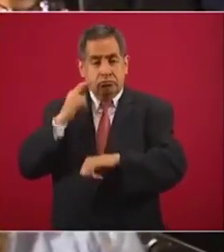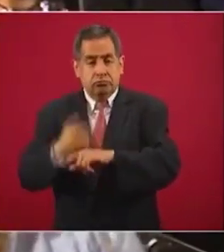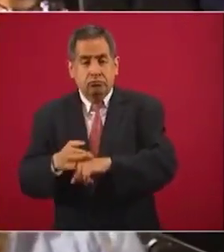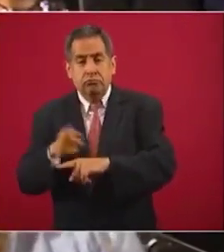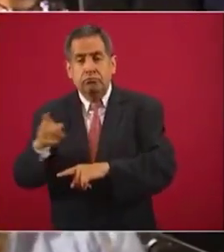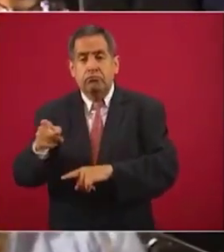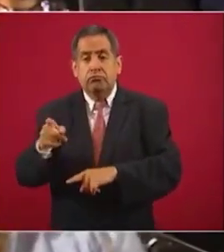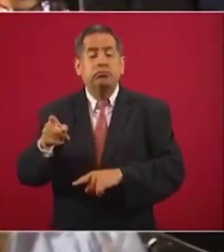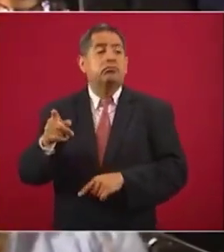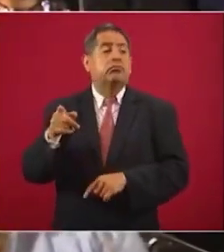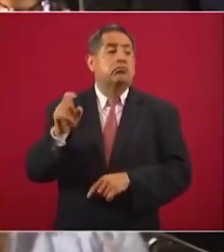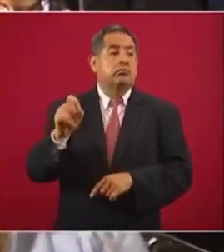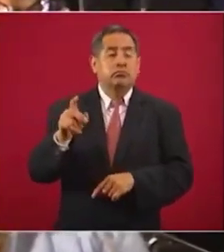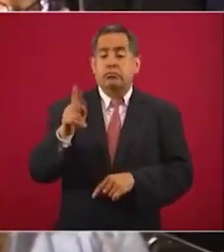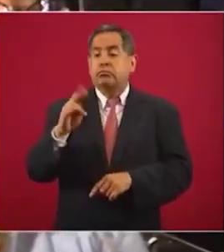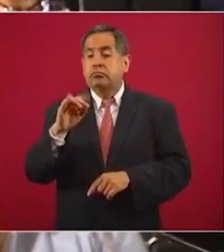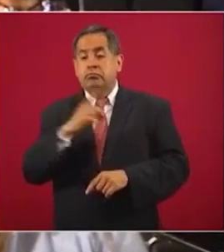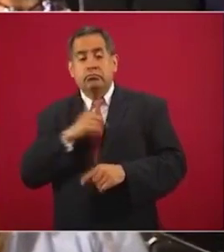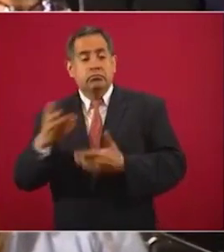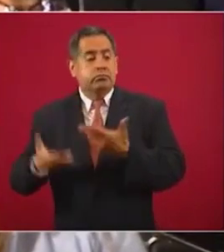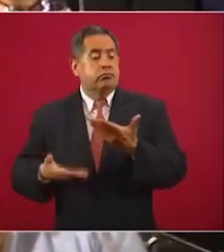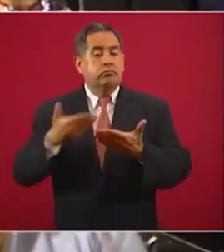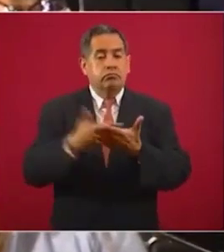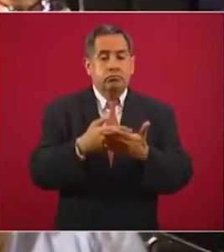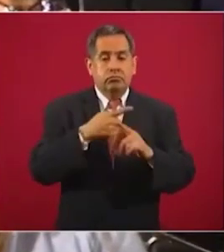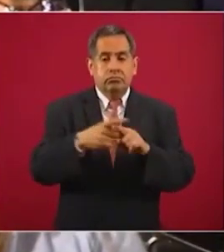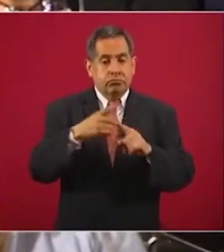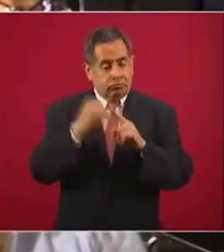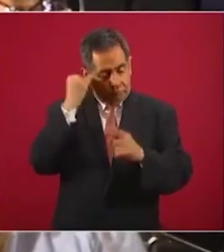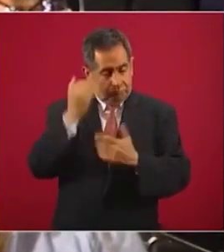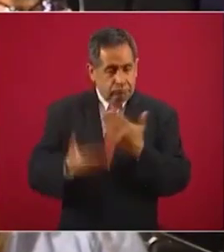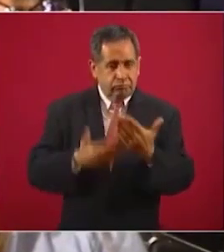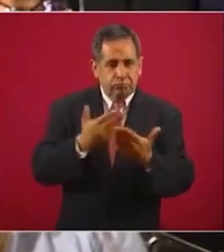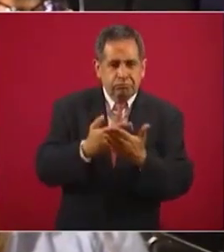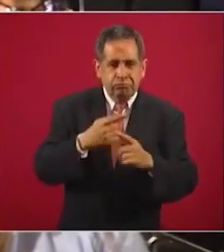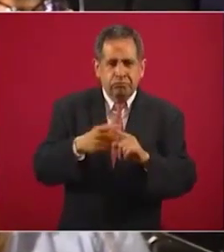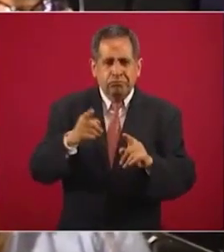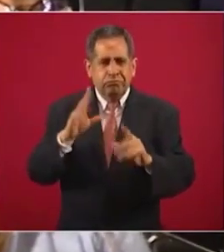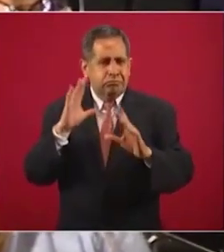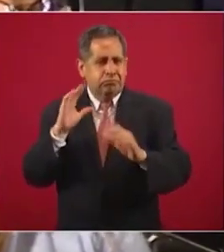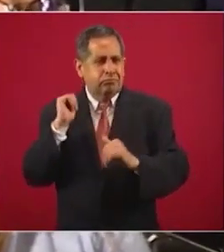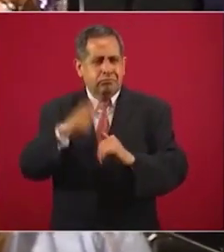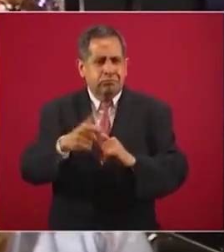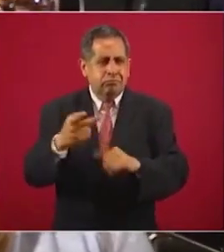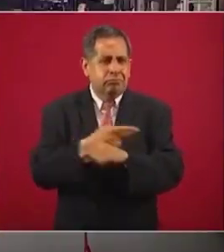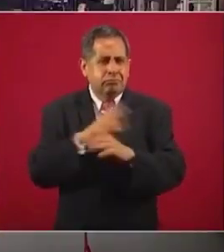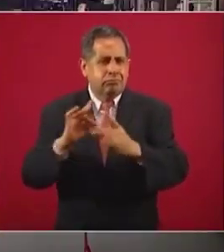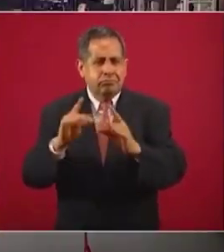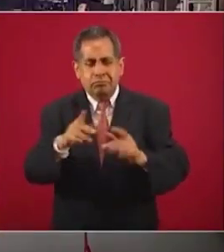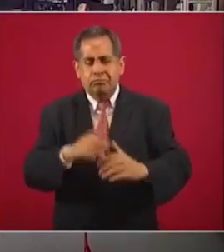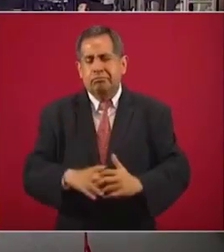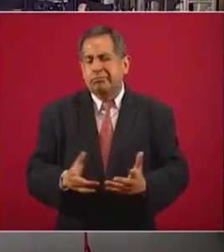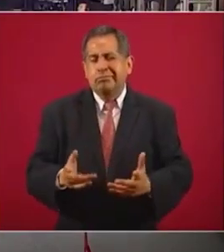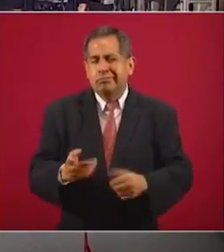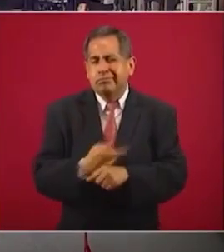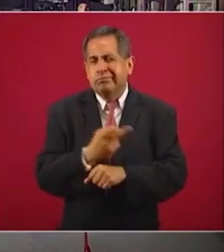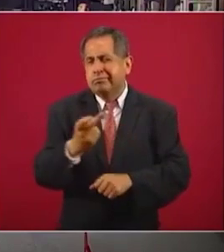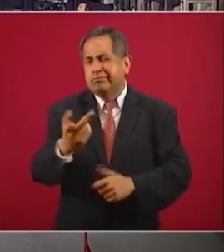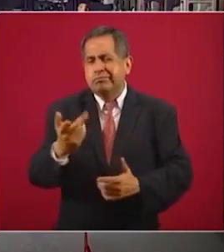no presentara ninguna controversia en contra de las iniciativas que usted presentara. ¿Qué hay al respecto, presidente? Pues mire,